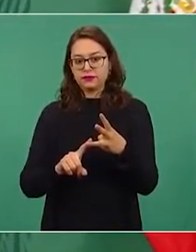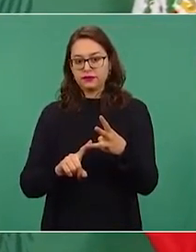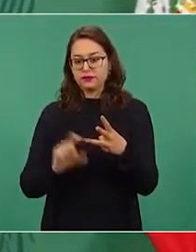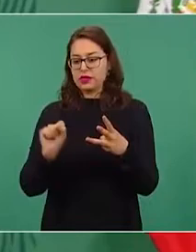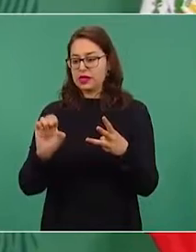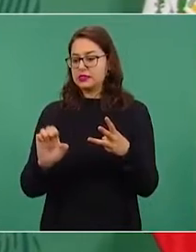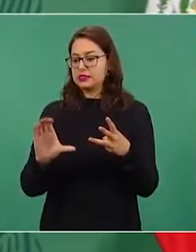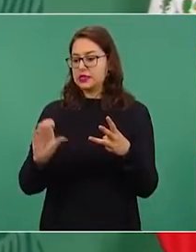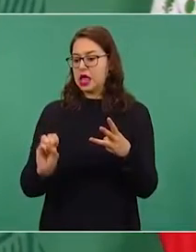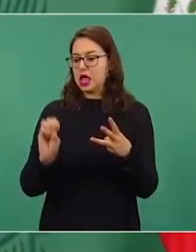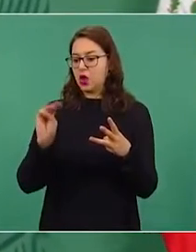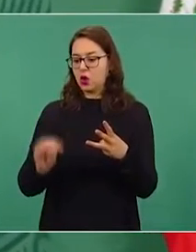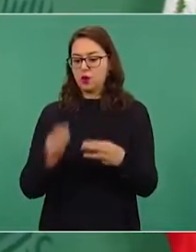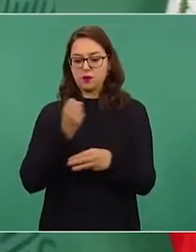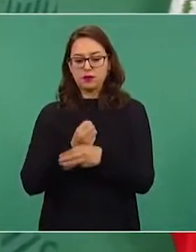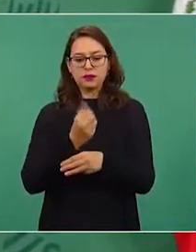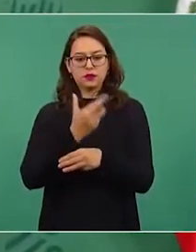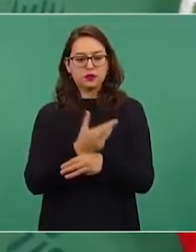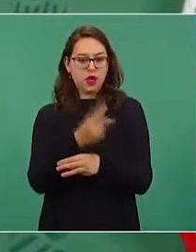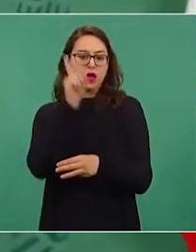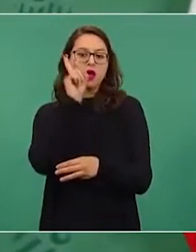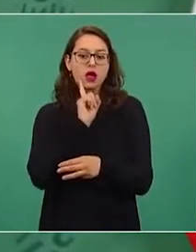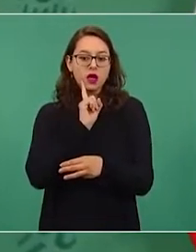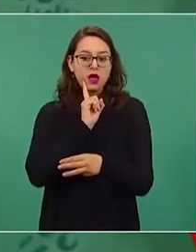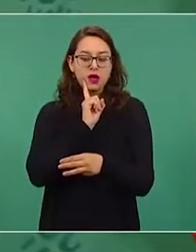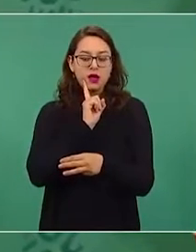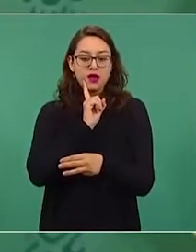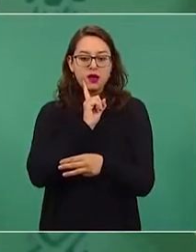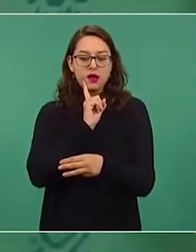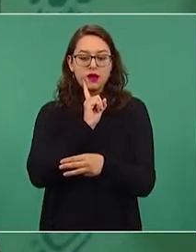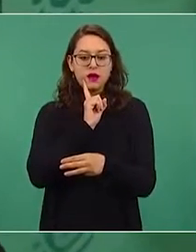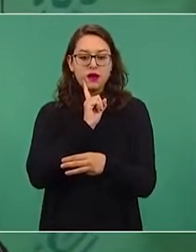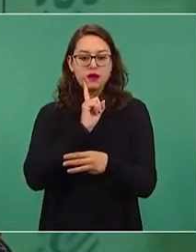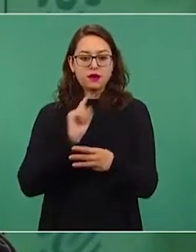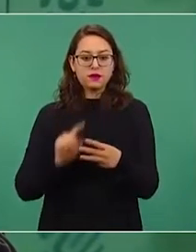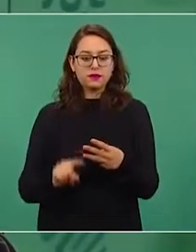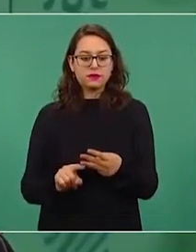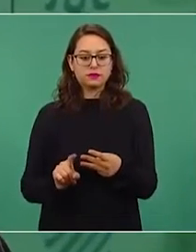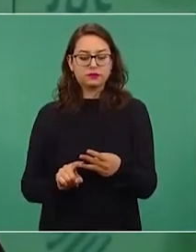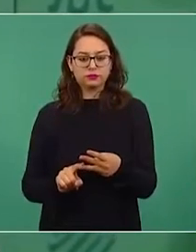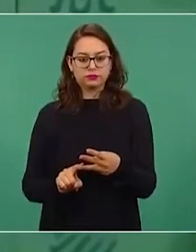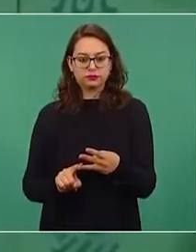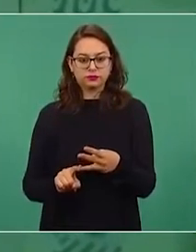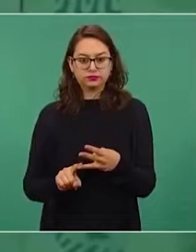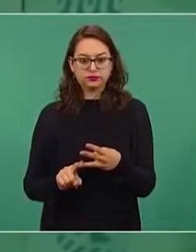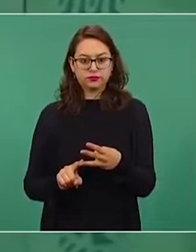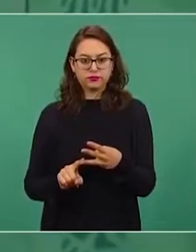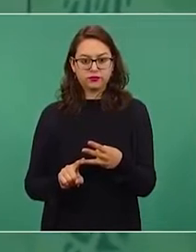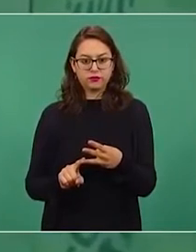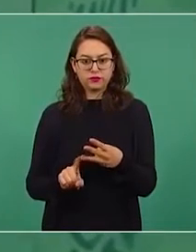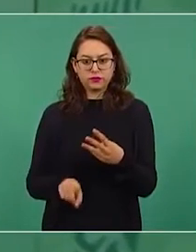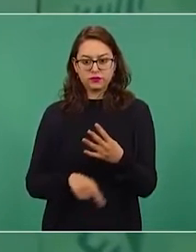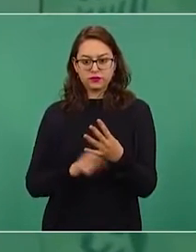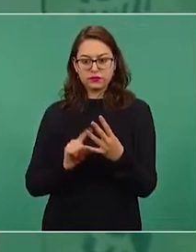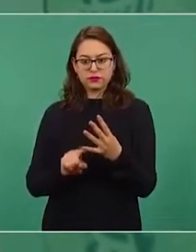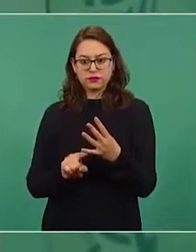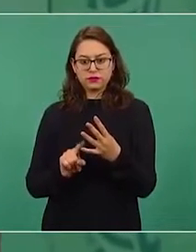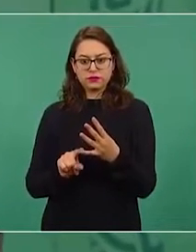de Economía, el